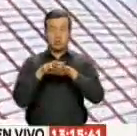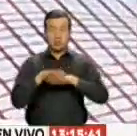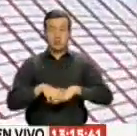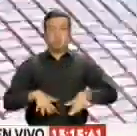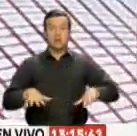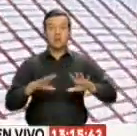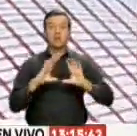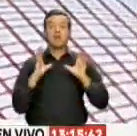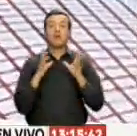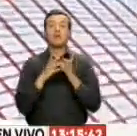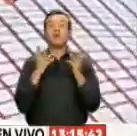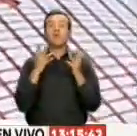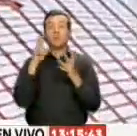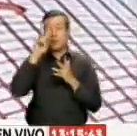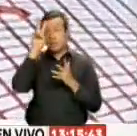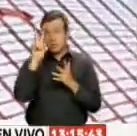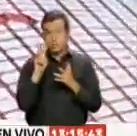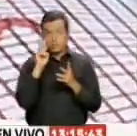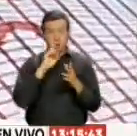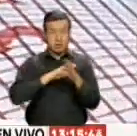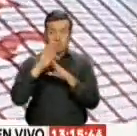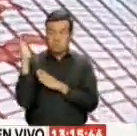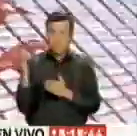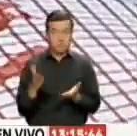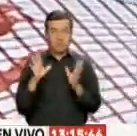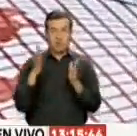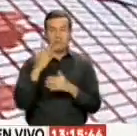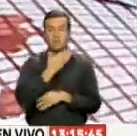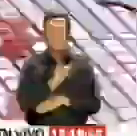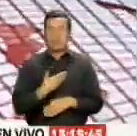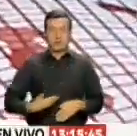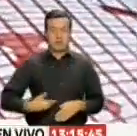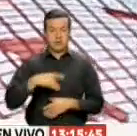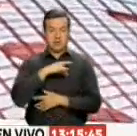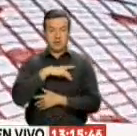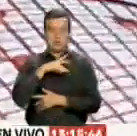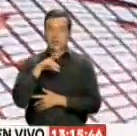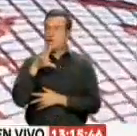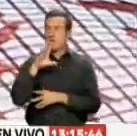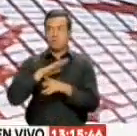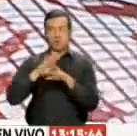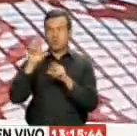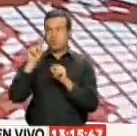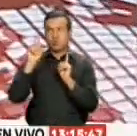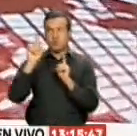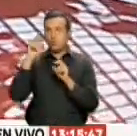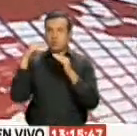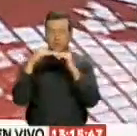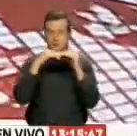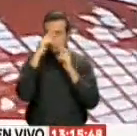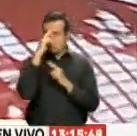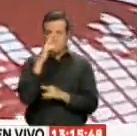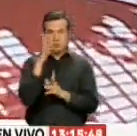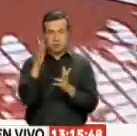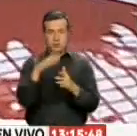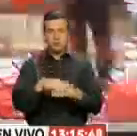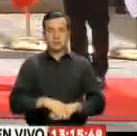sudamericana Venezuela no fue invitado Según el presidente Sebastián Piñera Por su irrespeto a la democracia